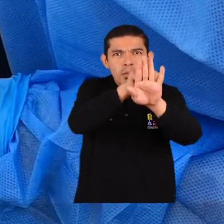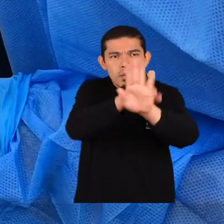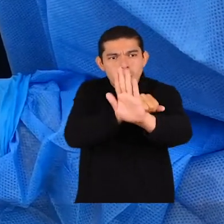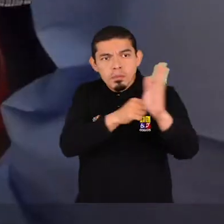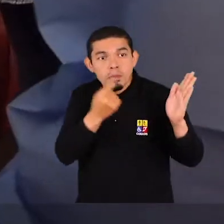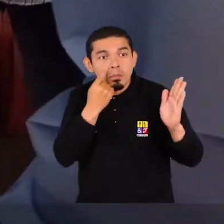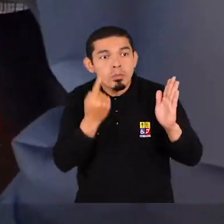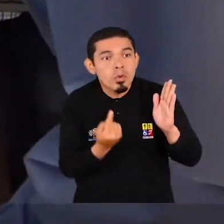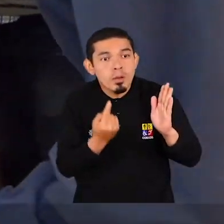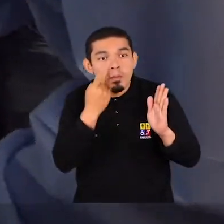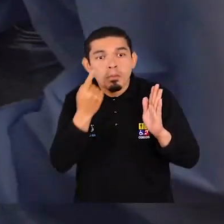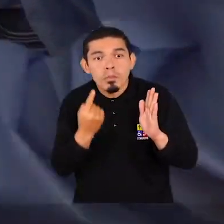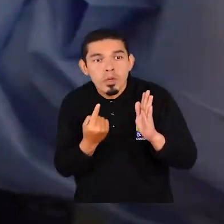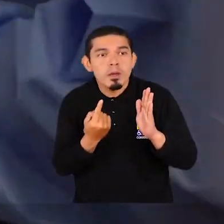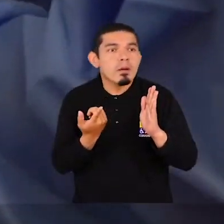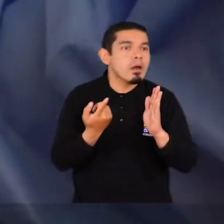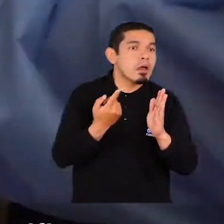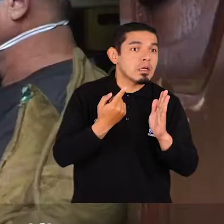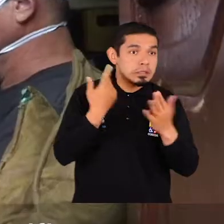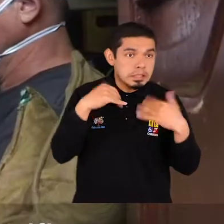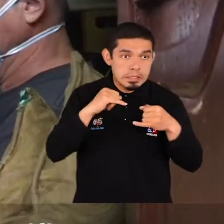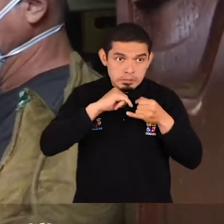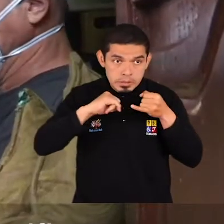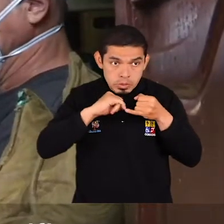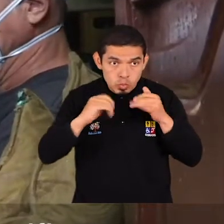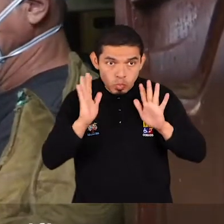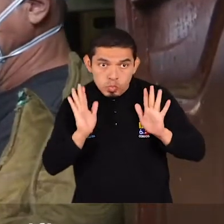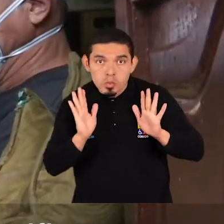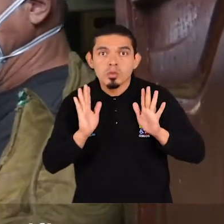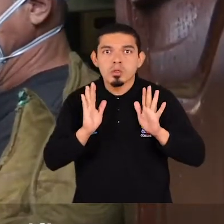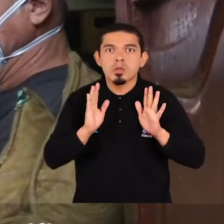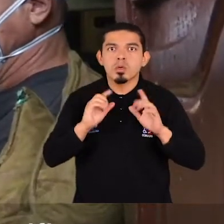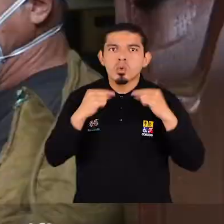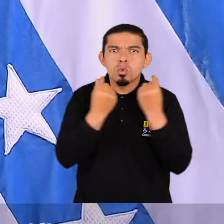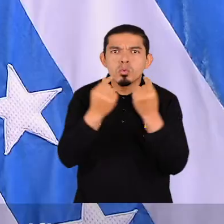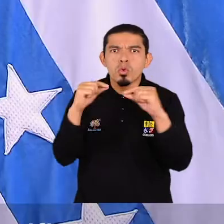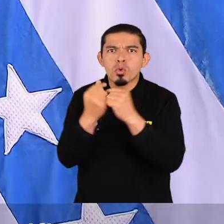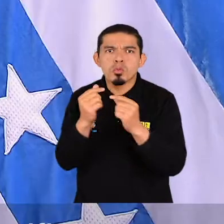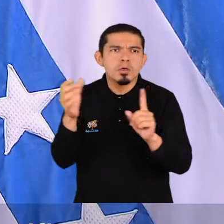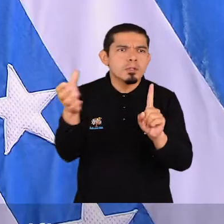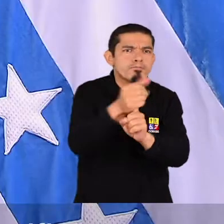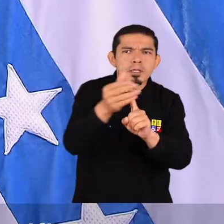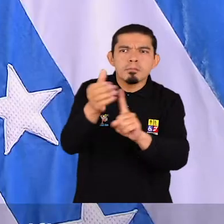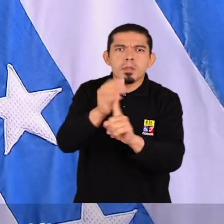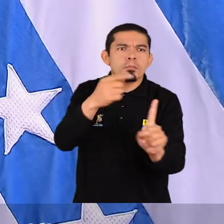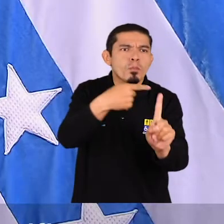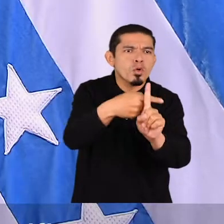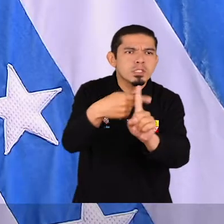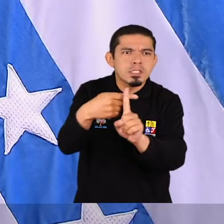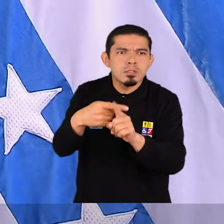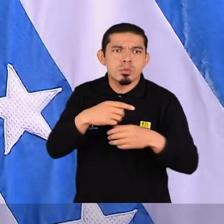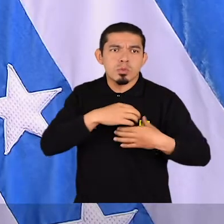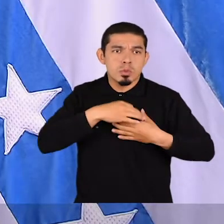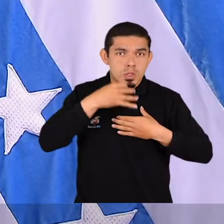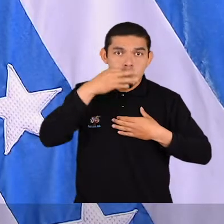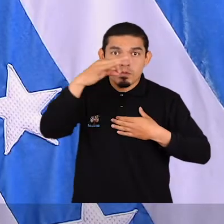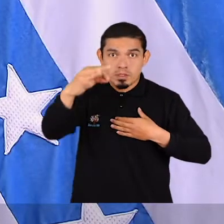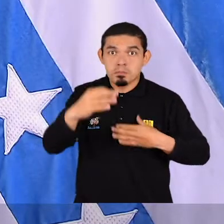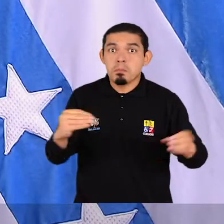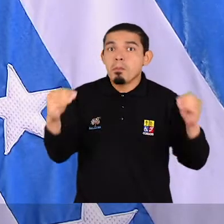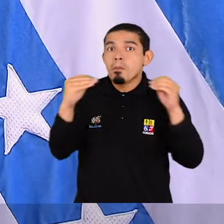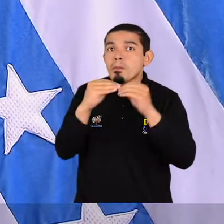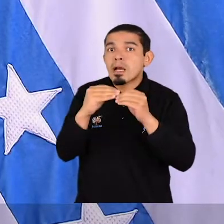identificar si una persona estuvo expuesta al virus. Con estas brigadas podremos identificar a más casos positivos por COVID, pero también